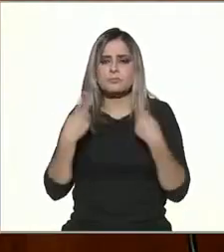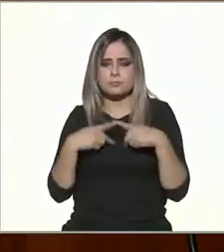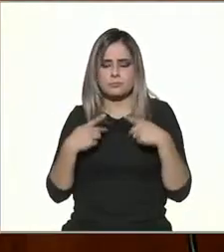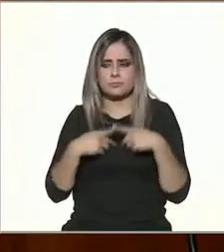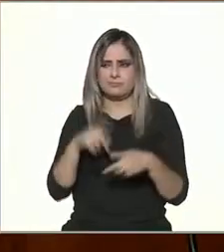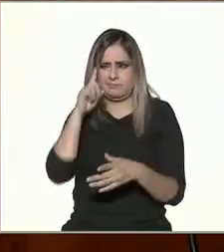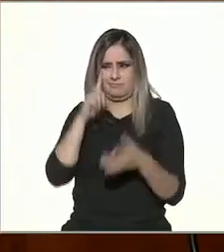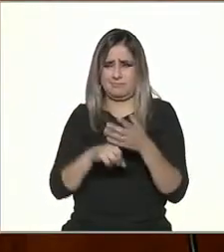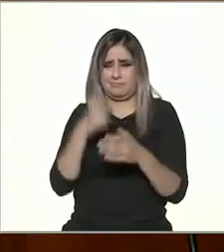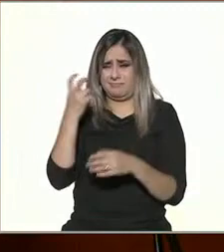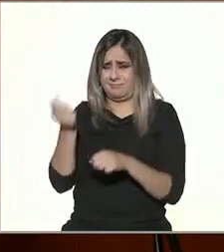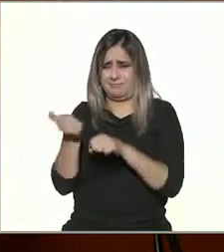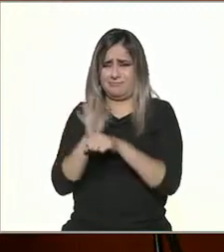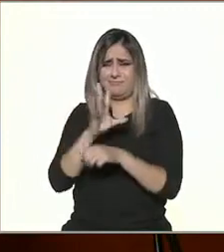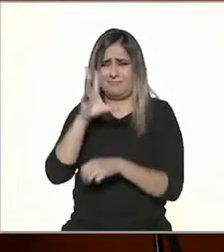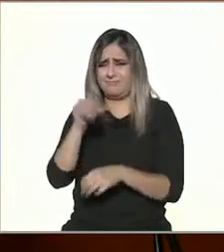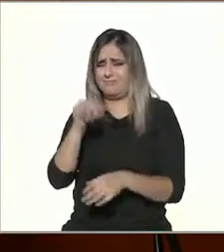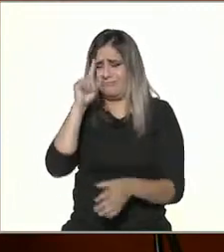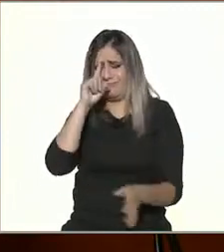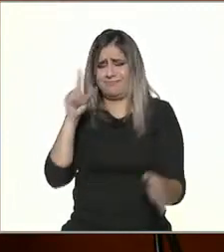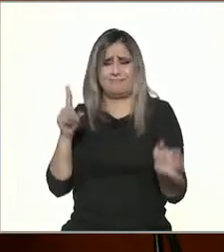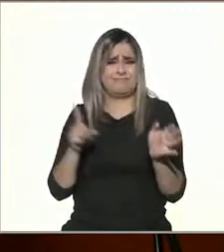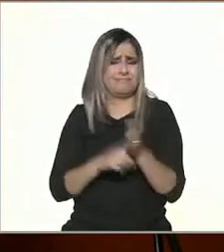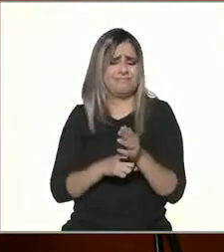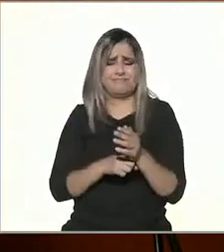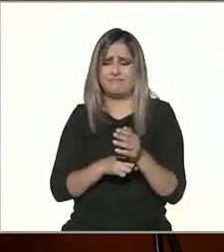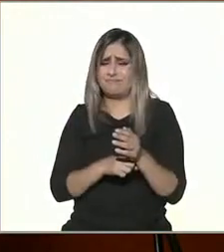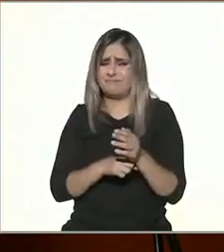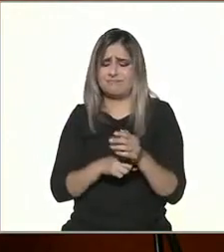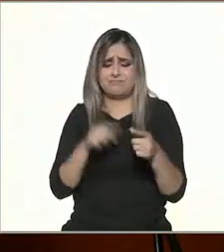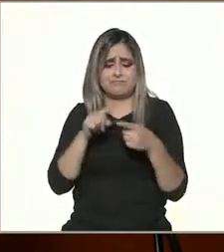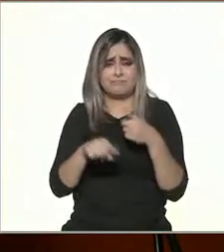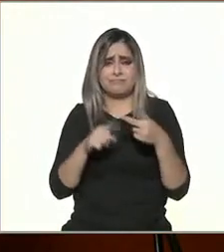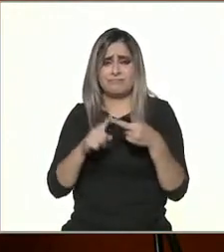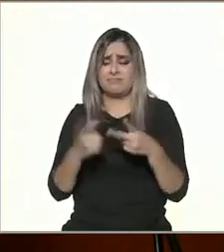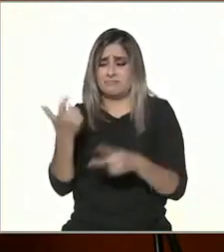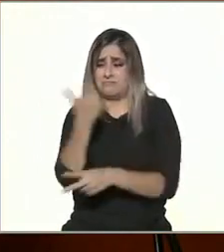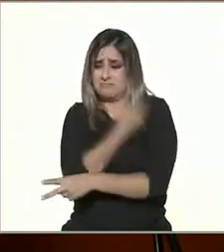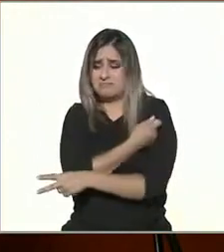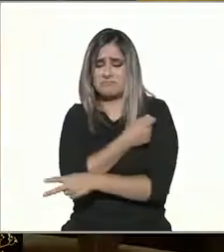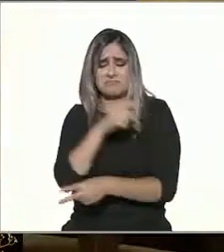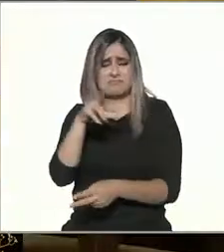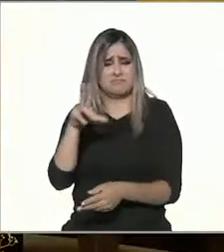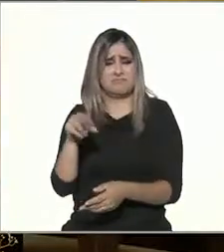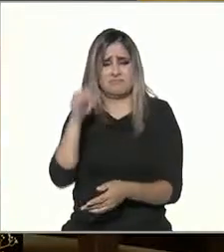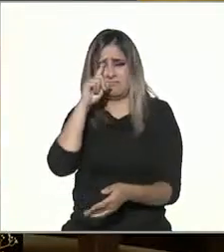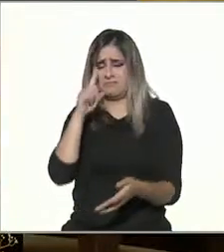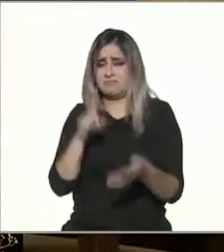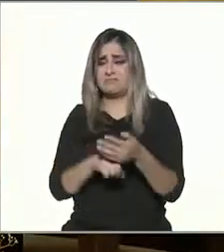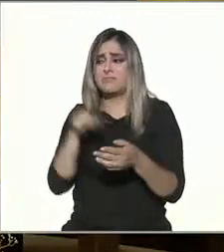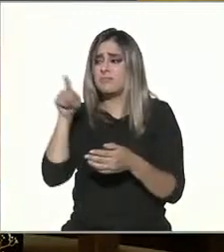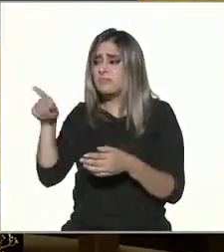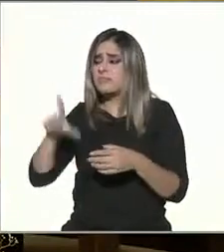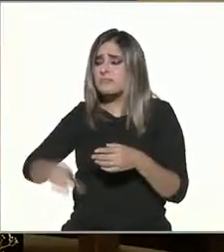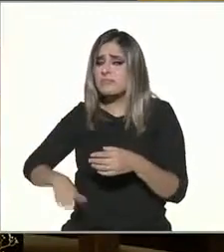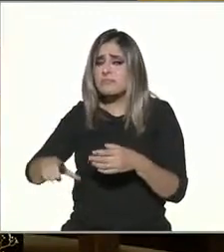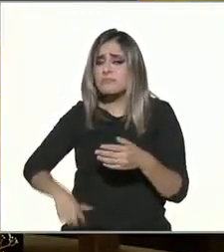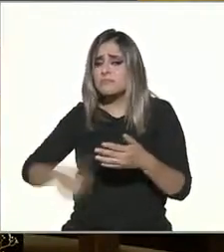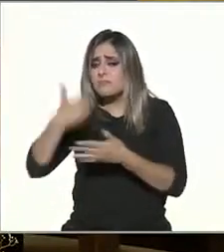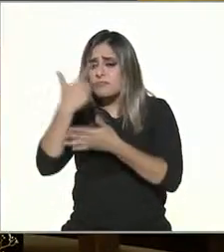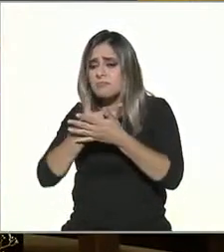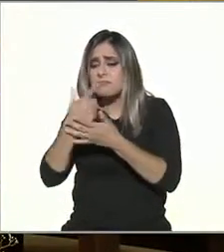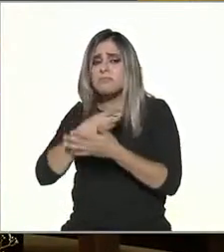existencia del COVID-19, de la veracidad inclusive de los datos de los gobiernos, las instituciones,